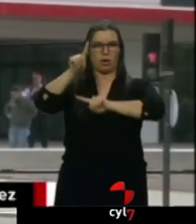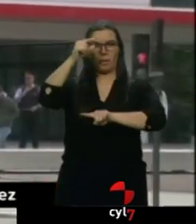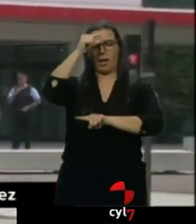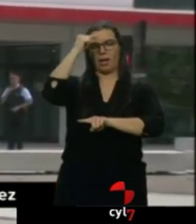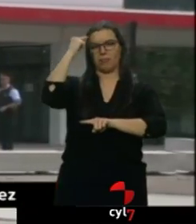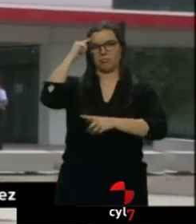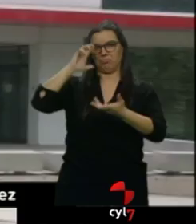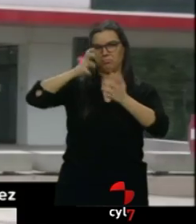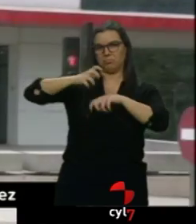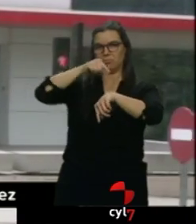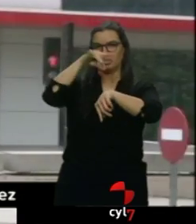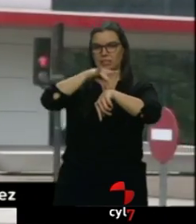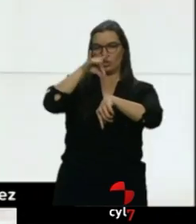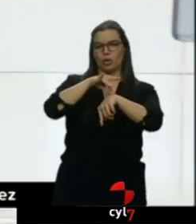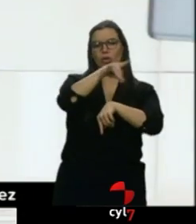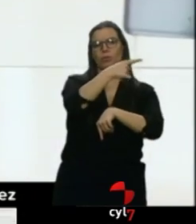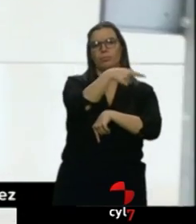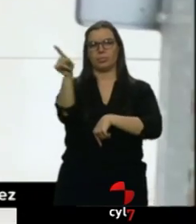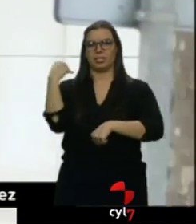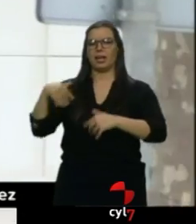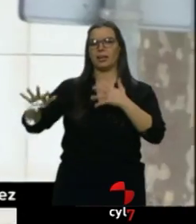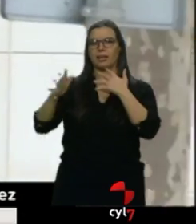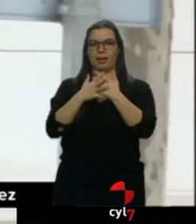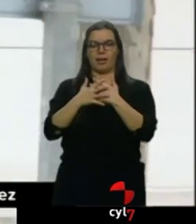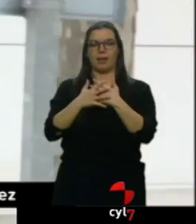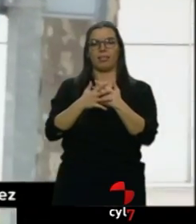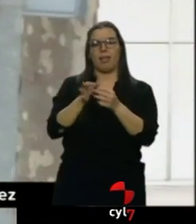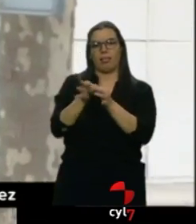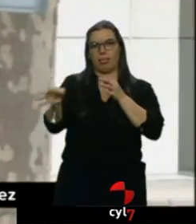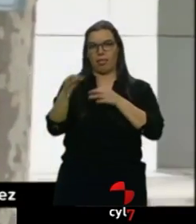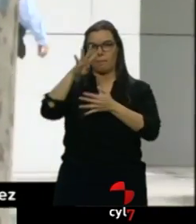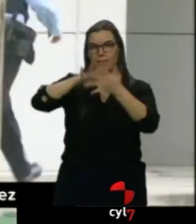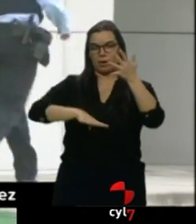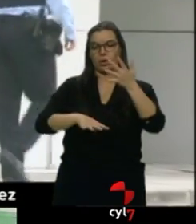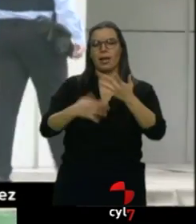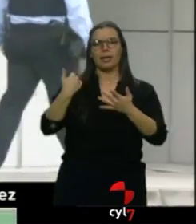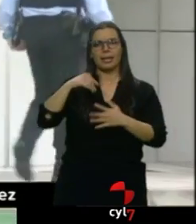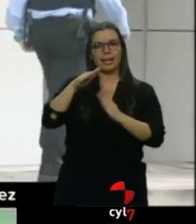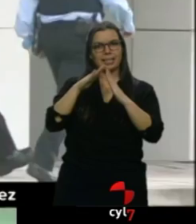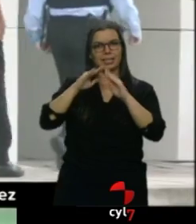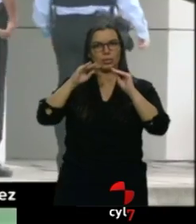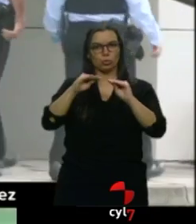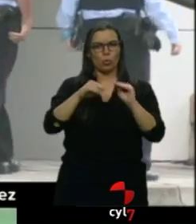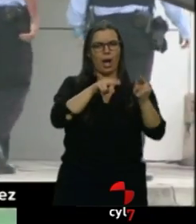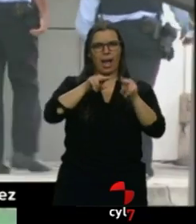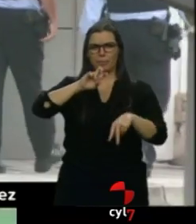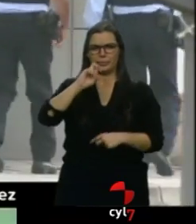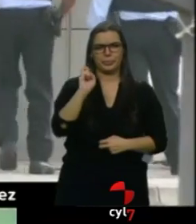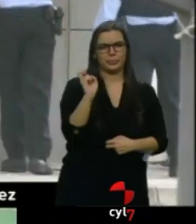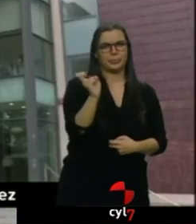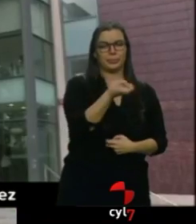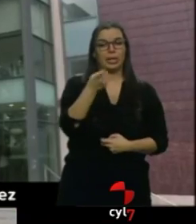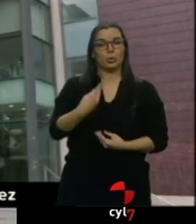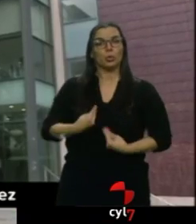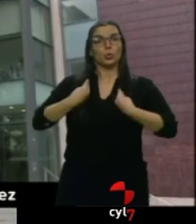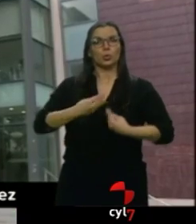que ya ha ingresado en la prisión de Terrassa. En su casa se ha intervenido un arsenal de armas, algunas construidas por él mismo. La alarma la hizo saltar en un grupo de